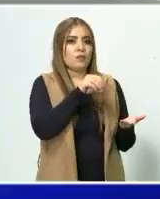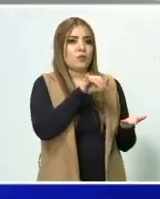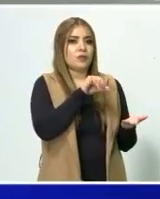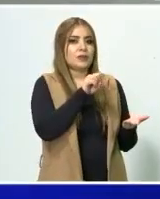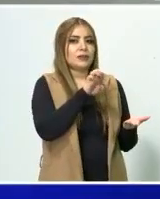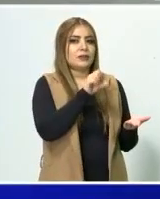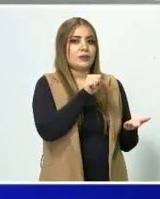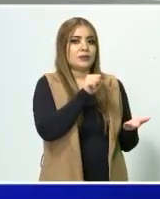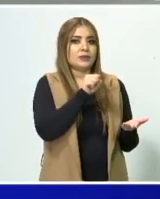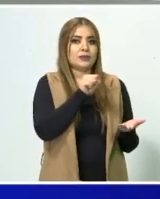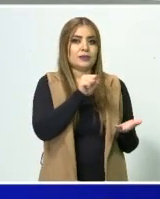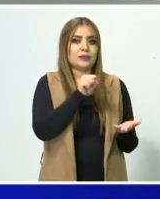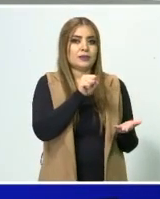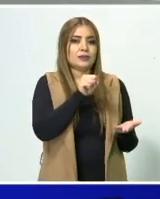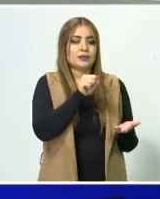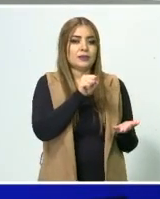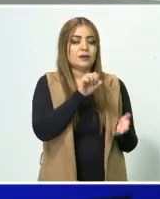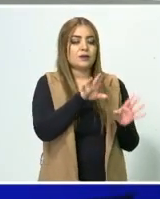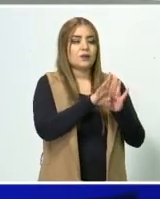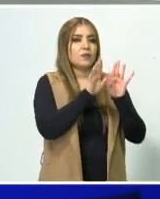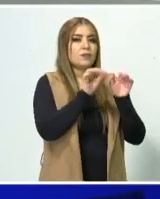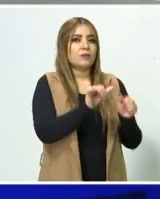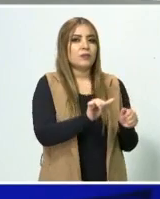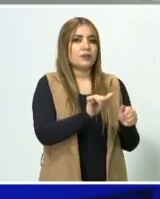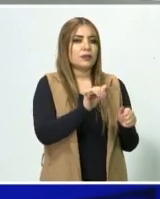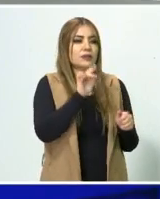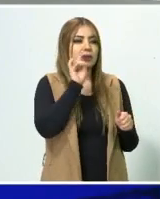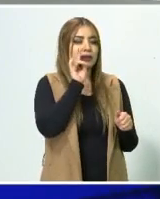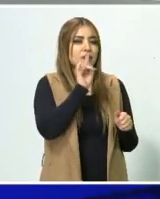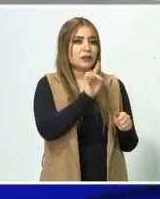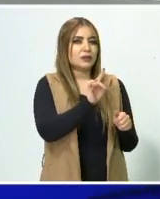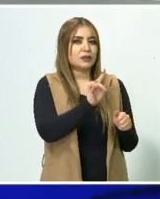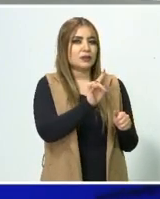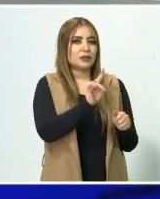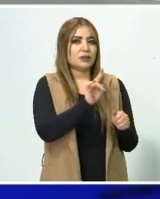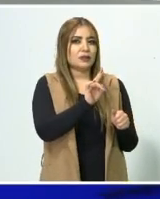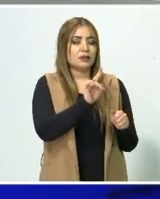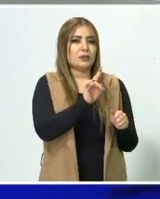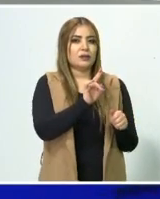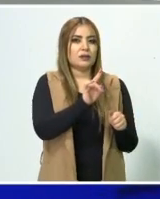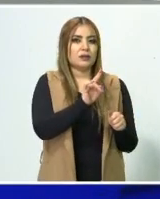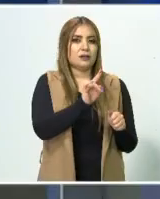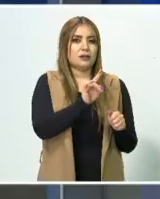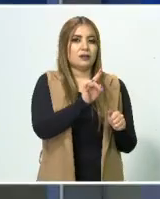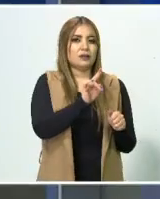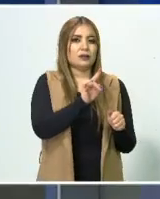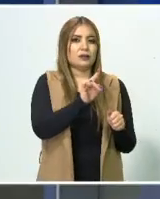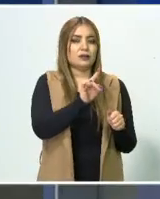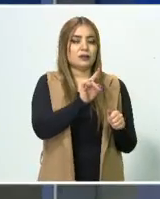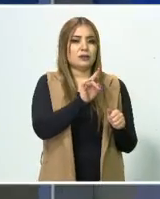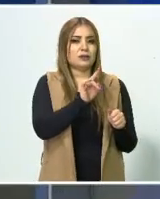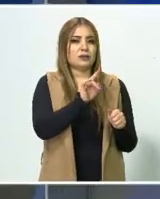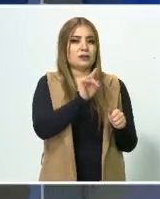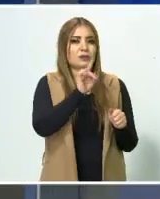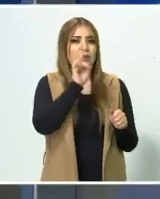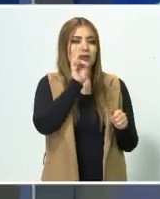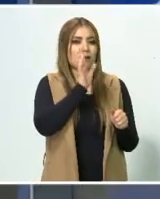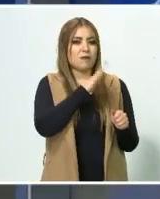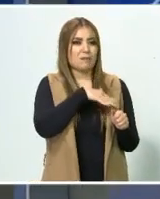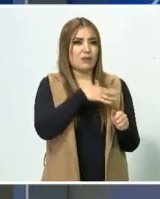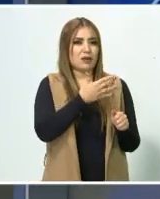Ramírez. Buen días. ¿Cómo estás, Moisés? Te veo... te veo débil, te veo mal.